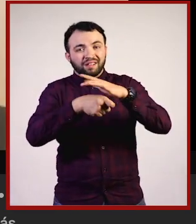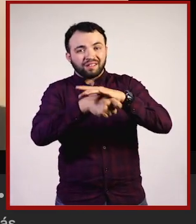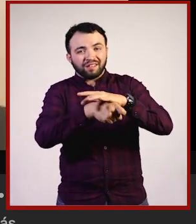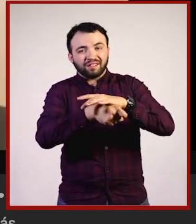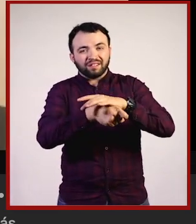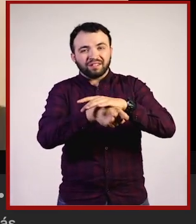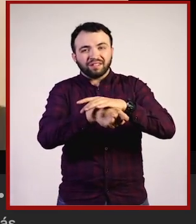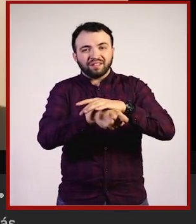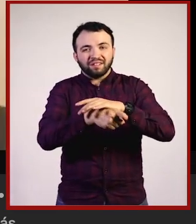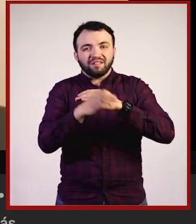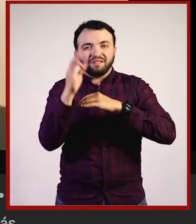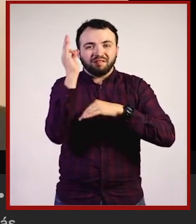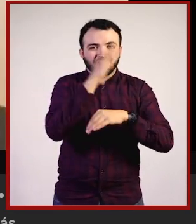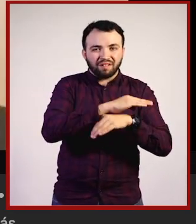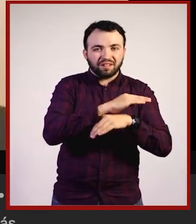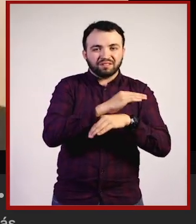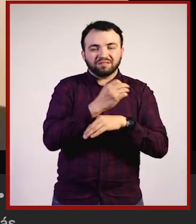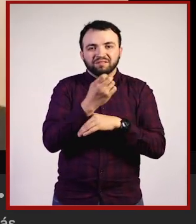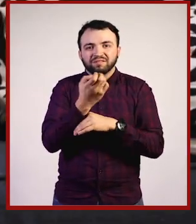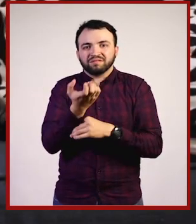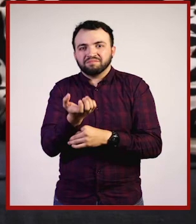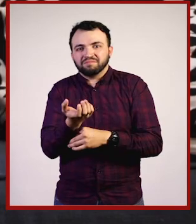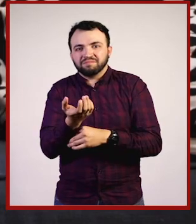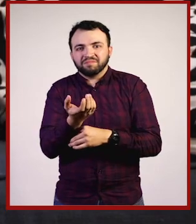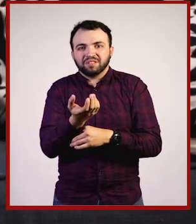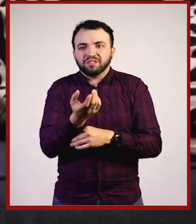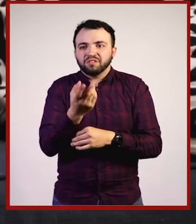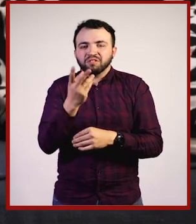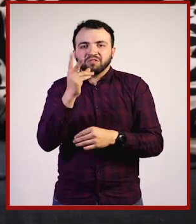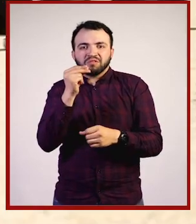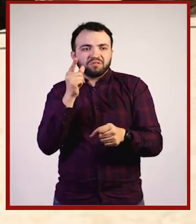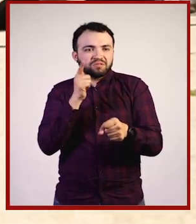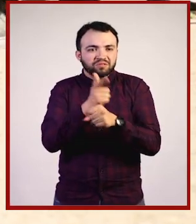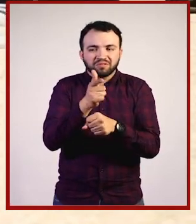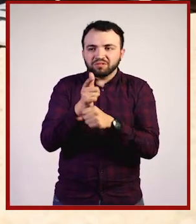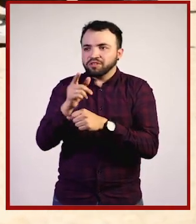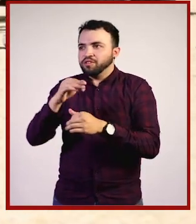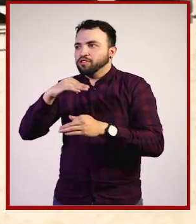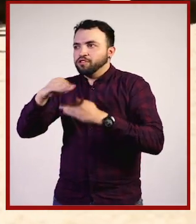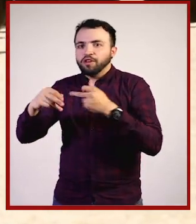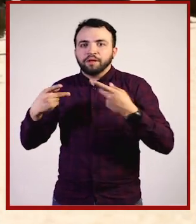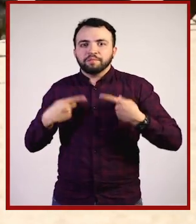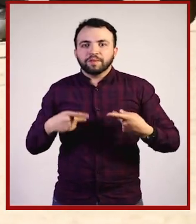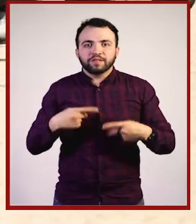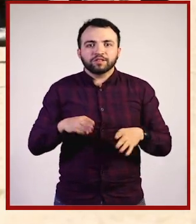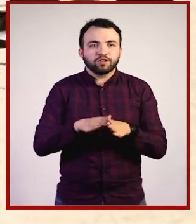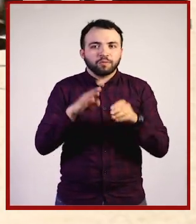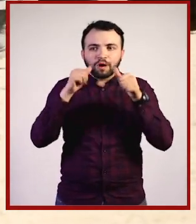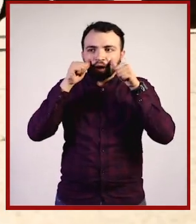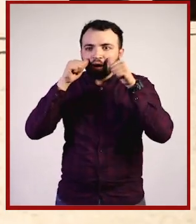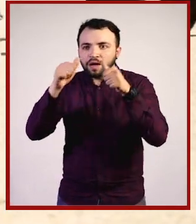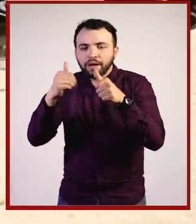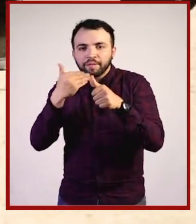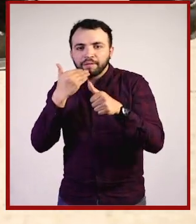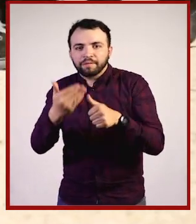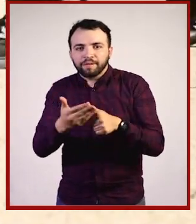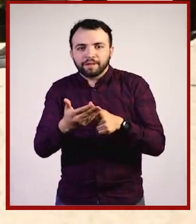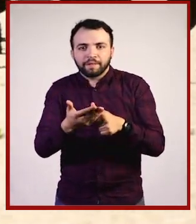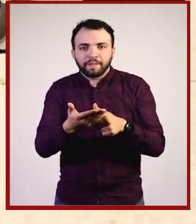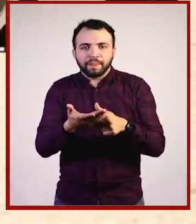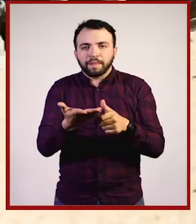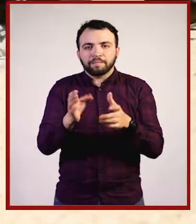percepción diferenciada. Esto es que no es percibida por todas las personas de una misma manera. Y